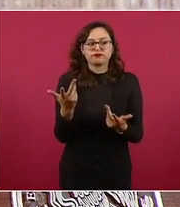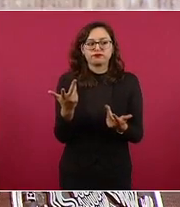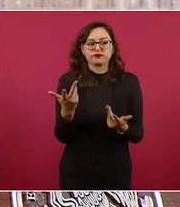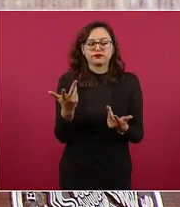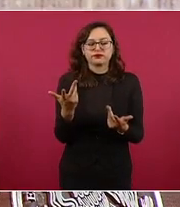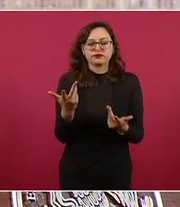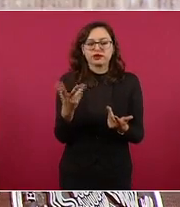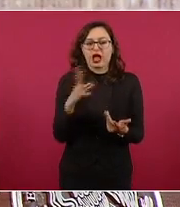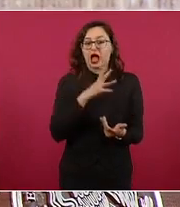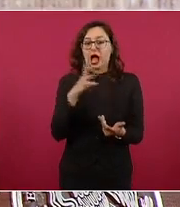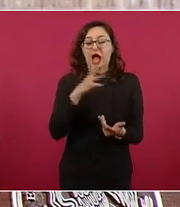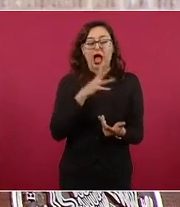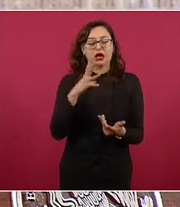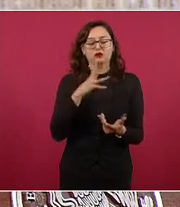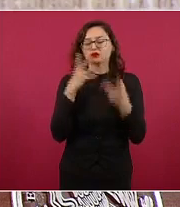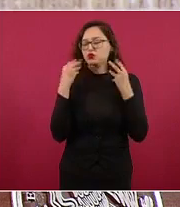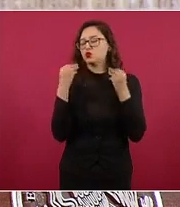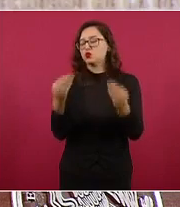propaganda